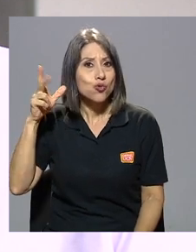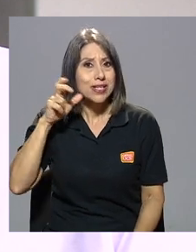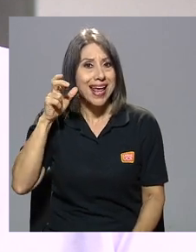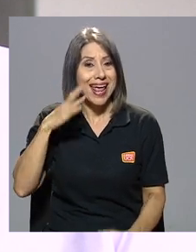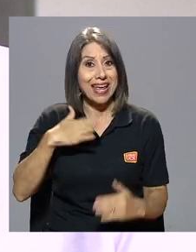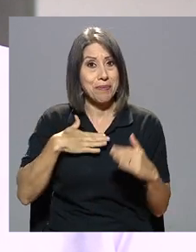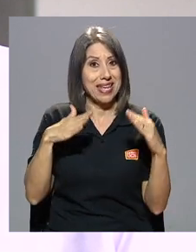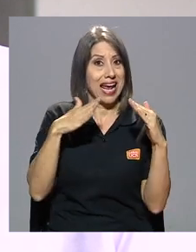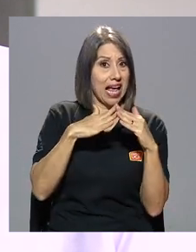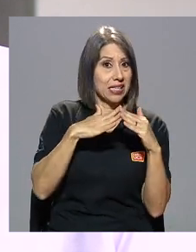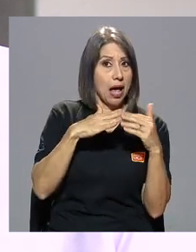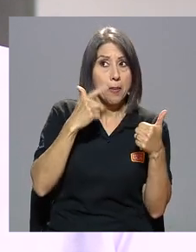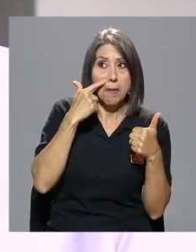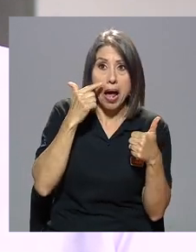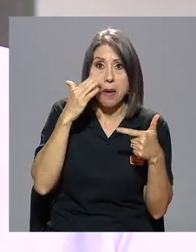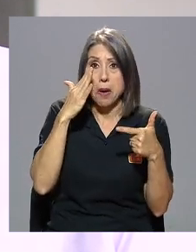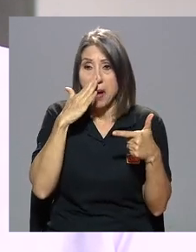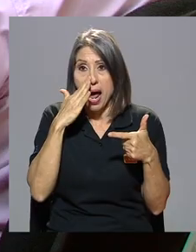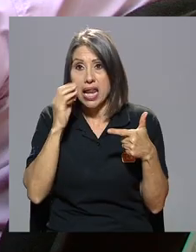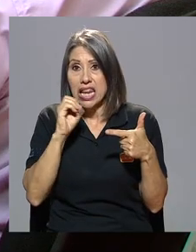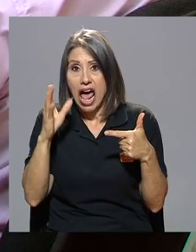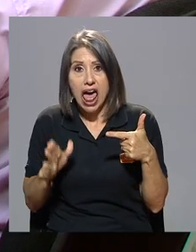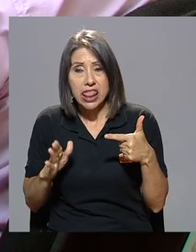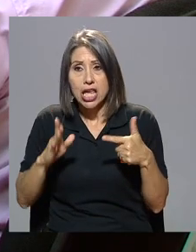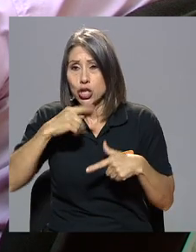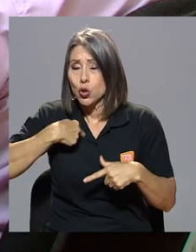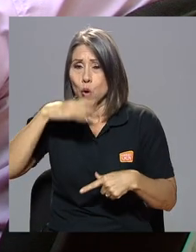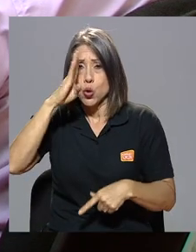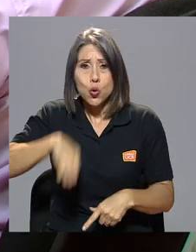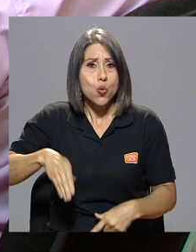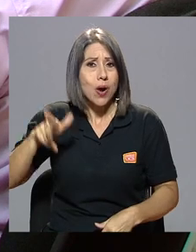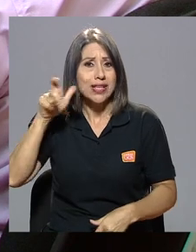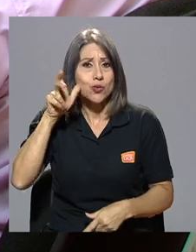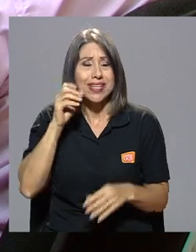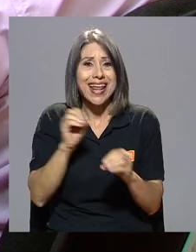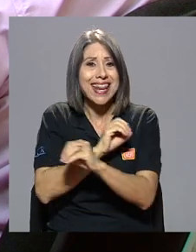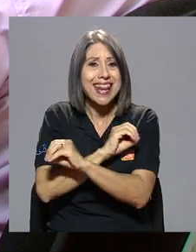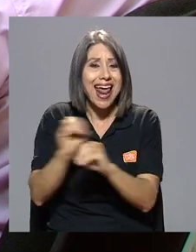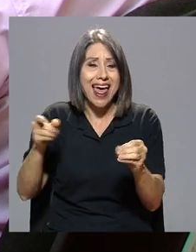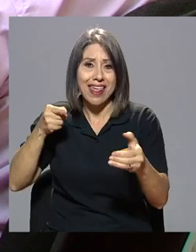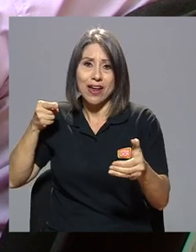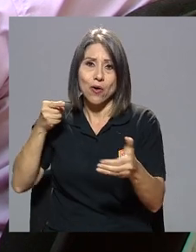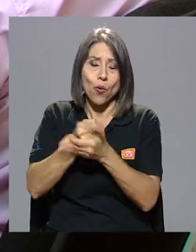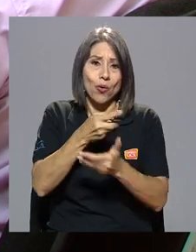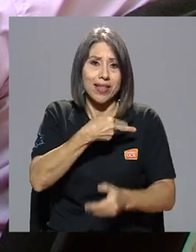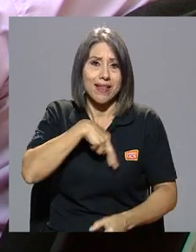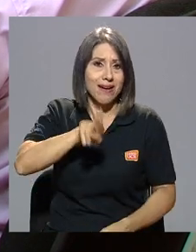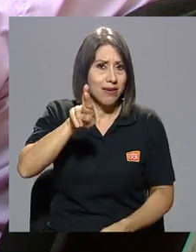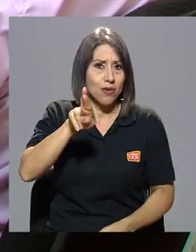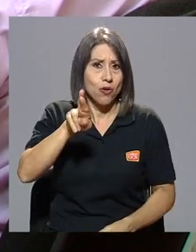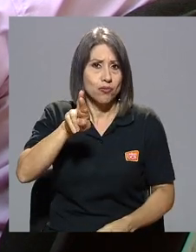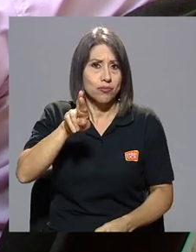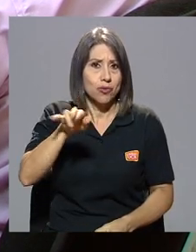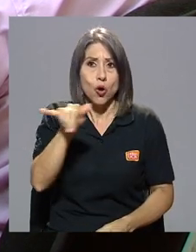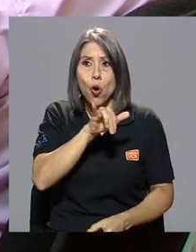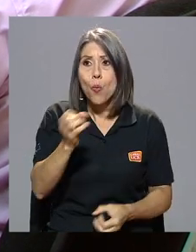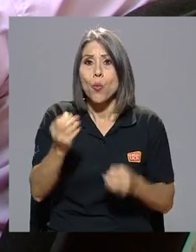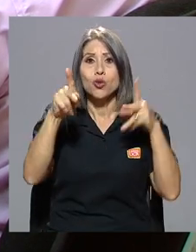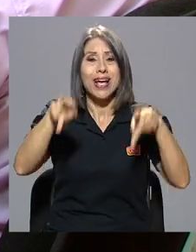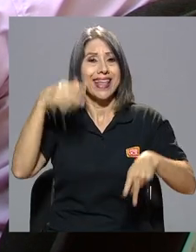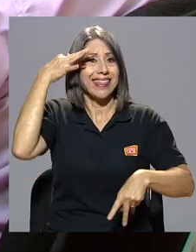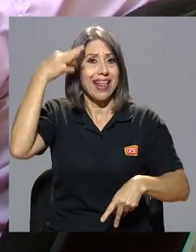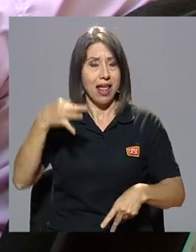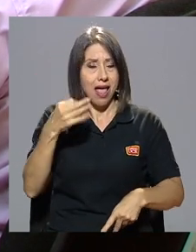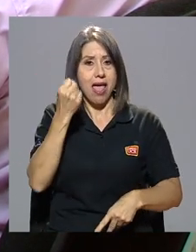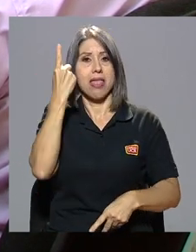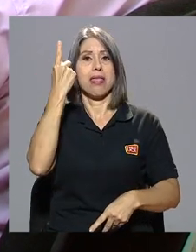en mi casa, ni de mi padre, ni de mi madre, ni de nadie, nada en contra de la religión en el sentido en que mucha gente